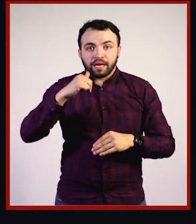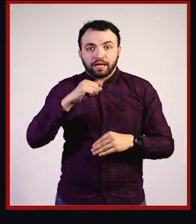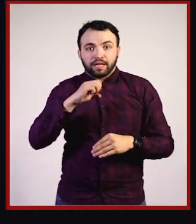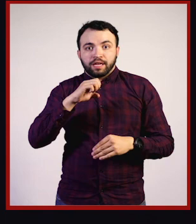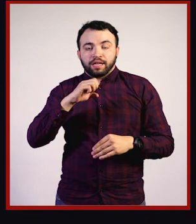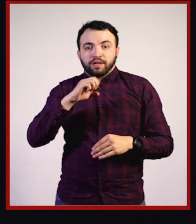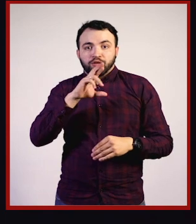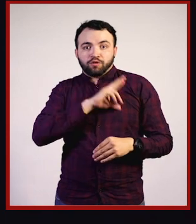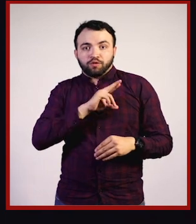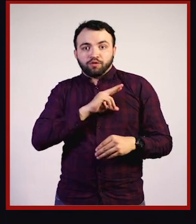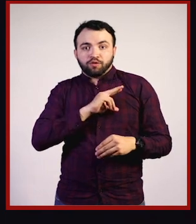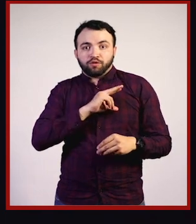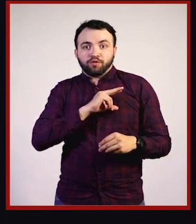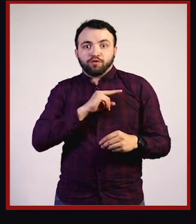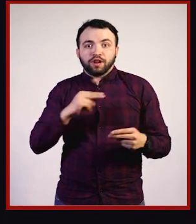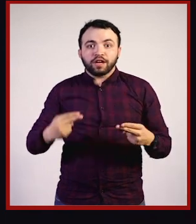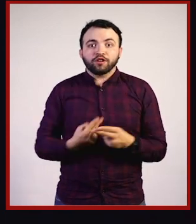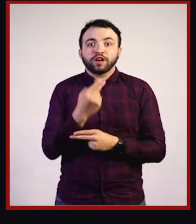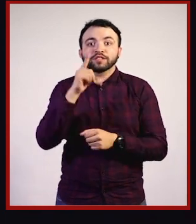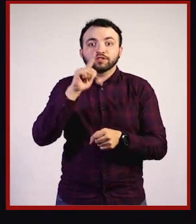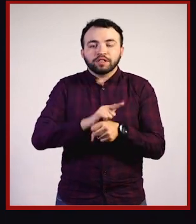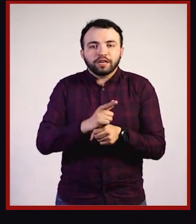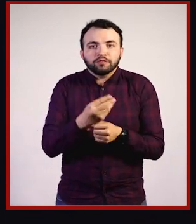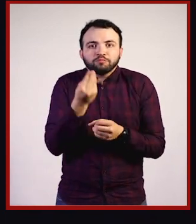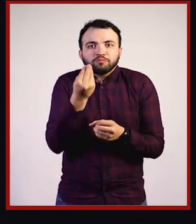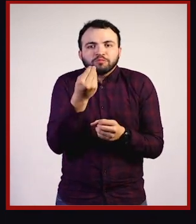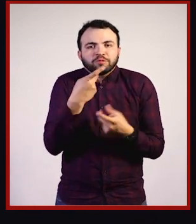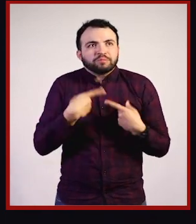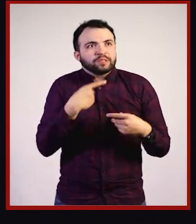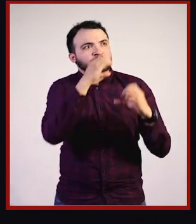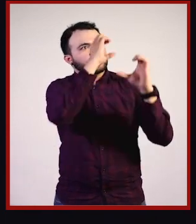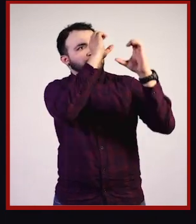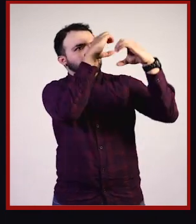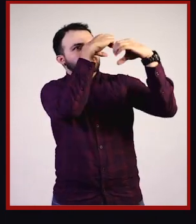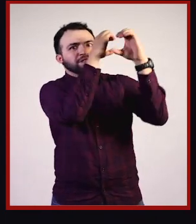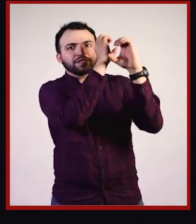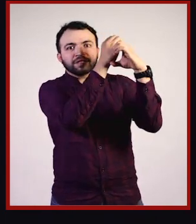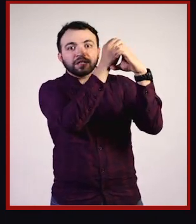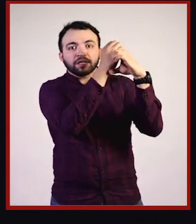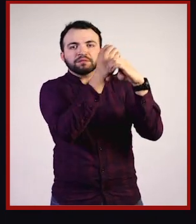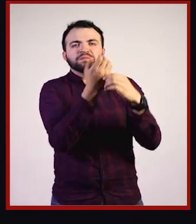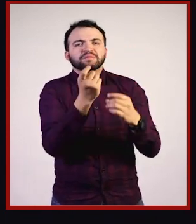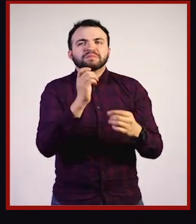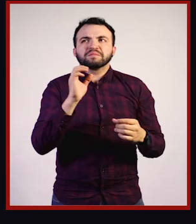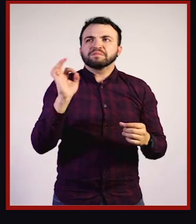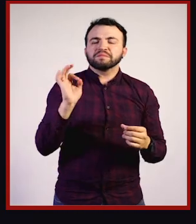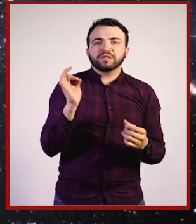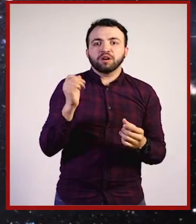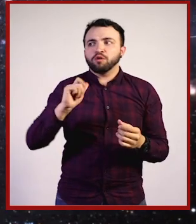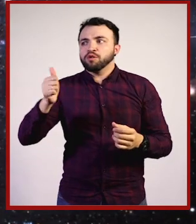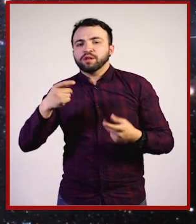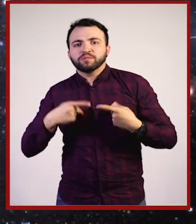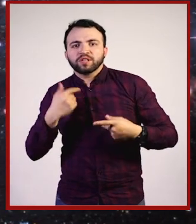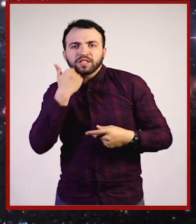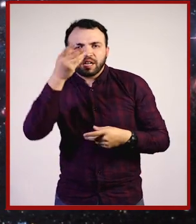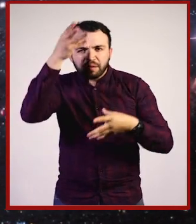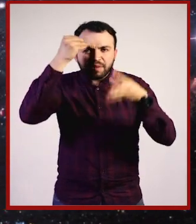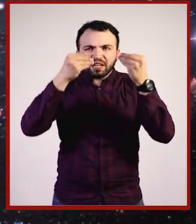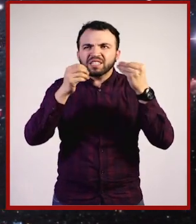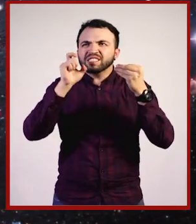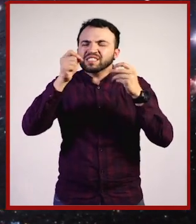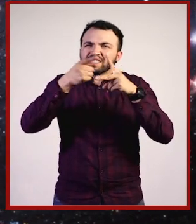ha habido, por ejemplo, muchos astrónomos. Entonces, si alguien quiere saber el origen del universo, cómo se dio, hacia dónde